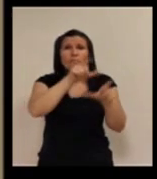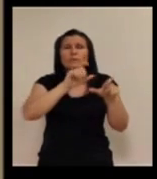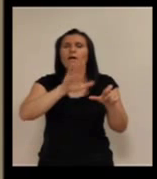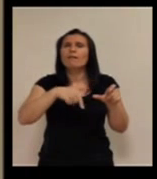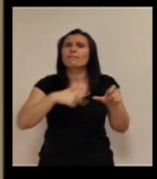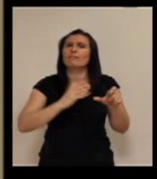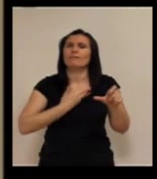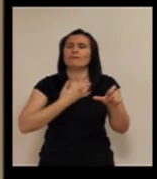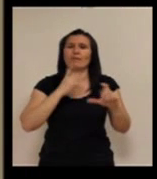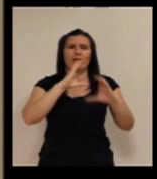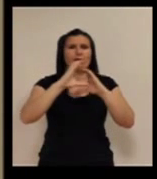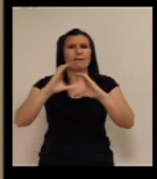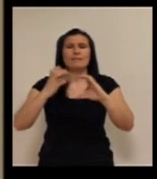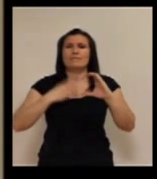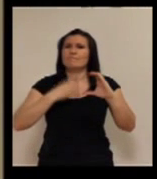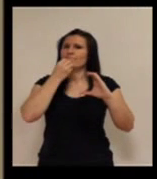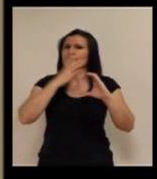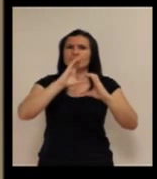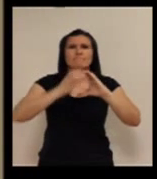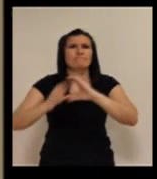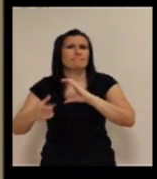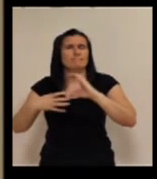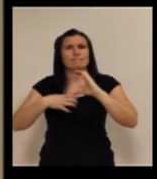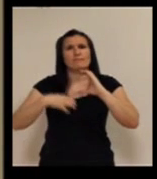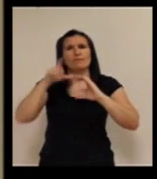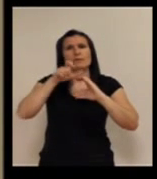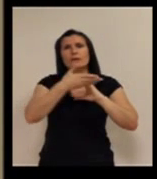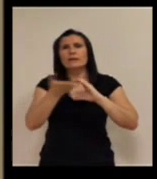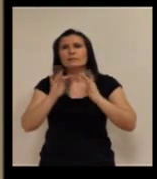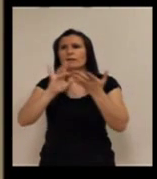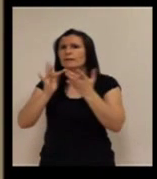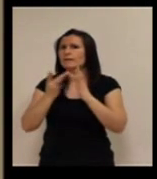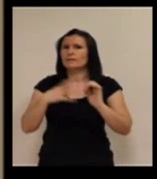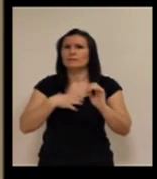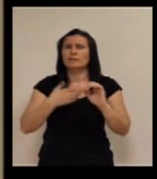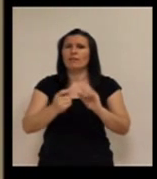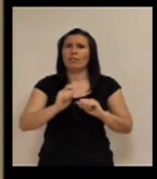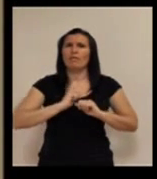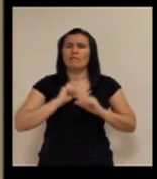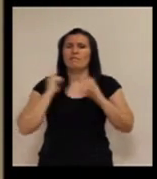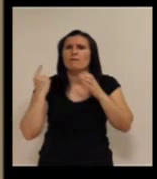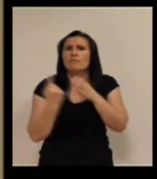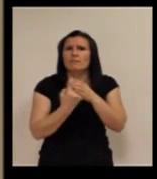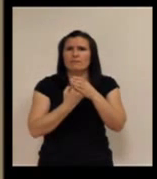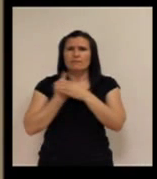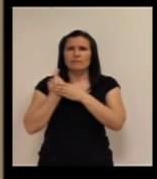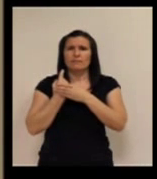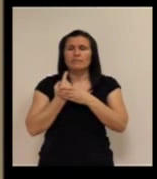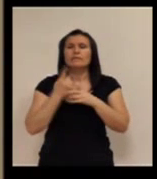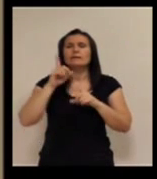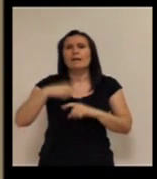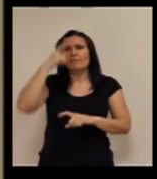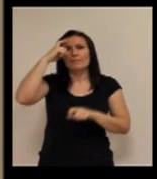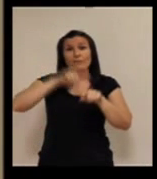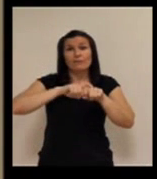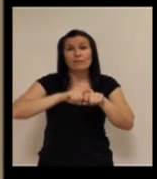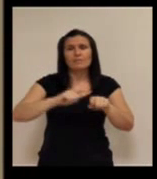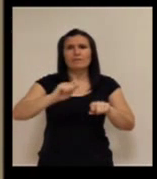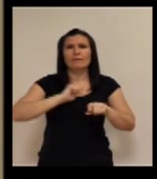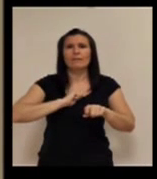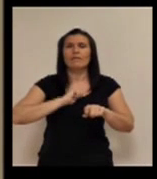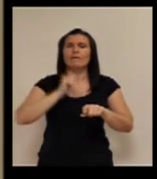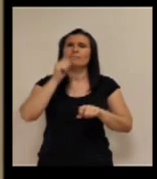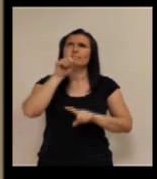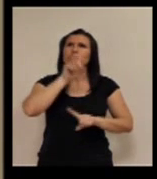comunicación, no pueden comunicarse con los demás. Esto les produce un aislamiento y a nivel psicológico desencadena